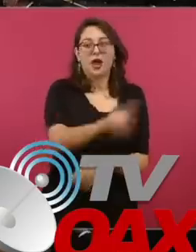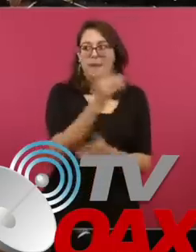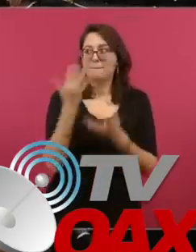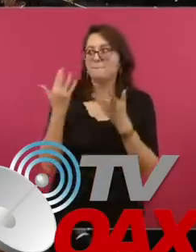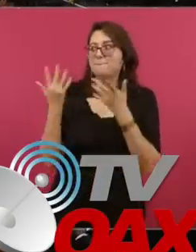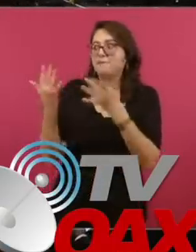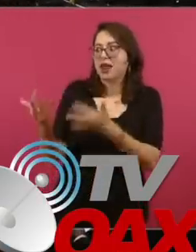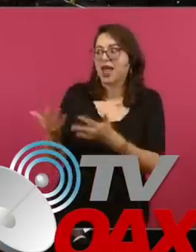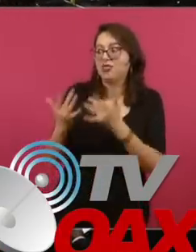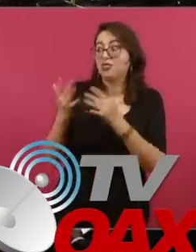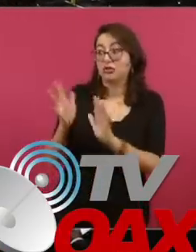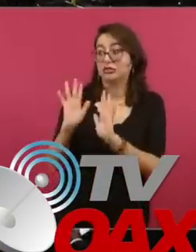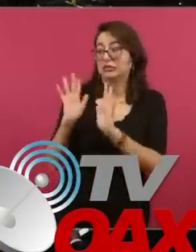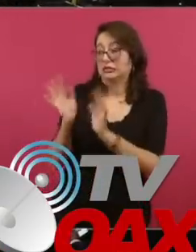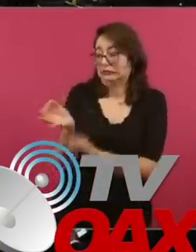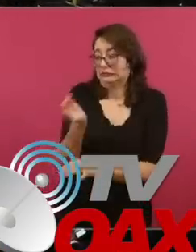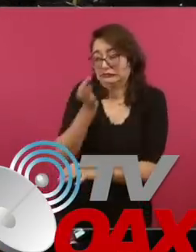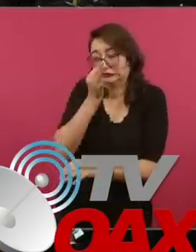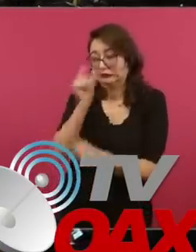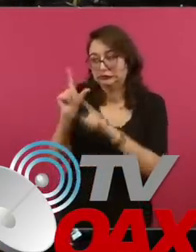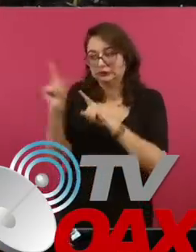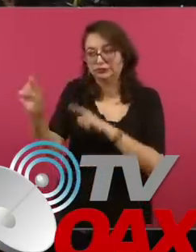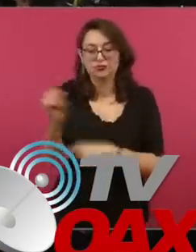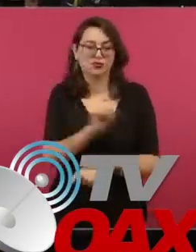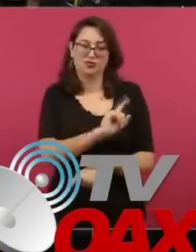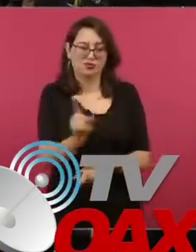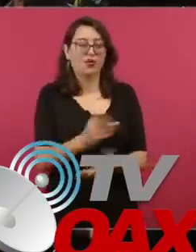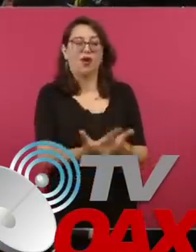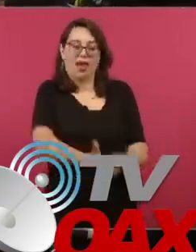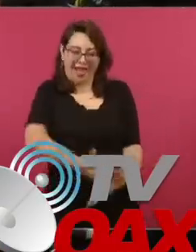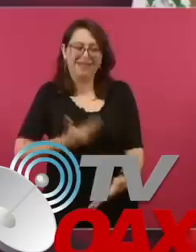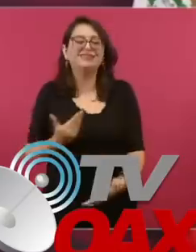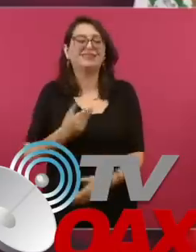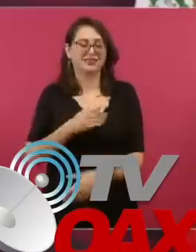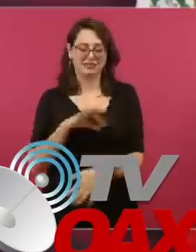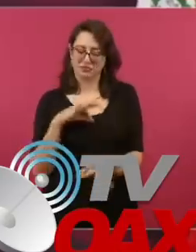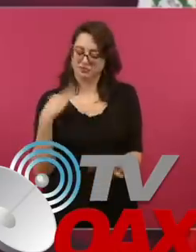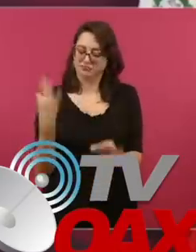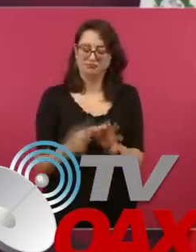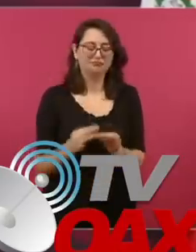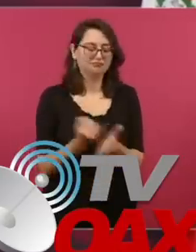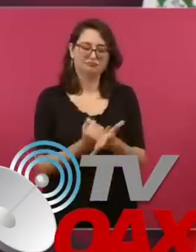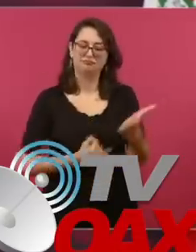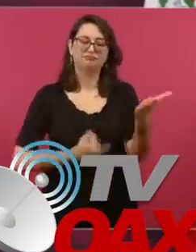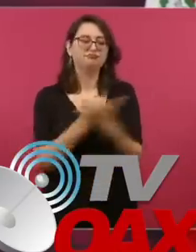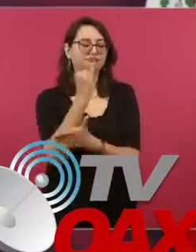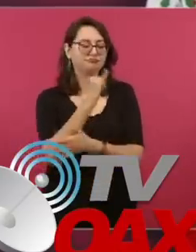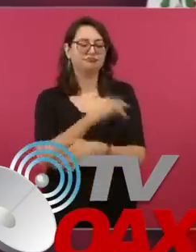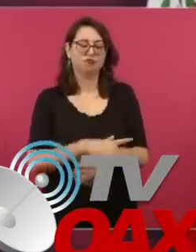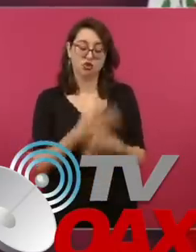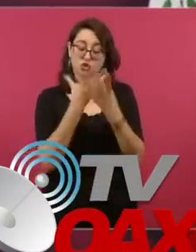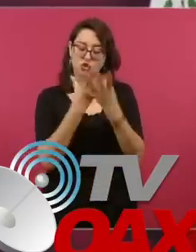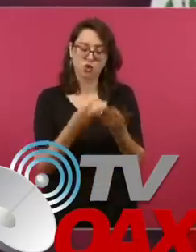Antes que yo me vaya, queda resuelto. Sí, de una u otra manera.